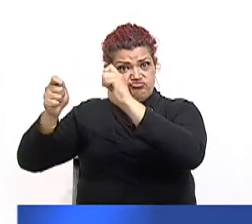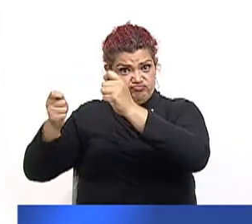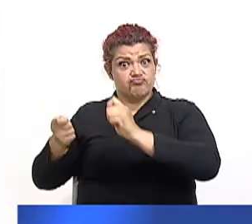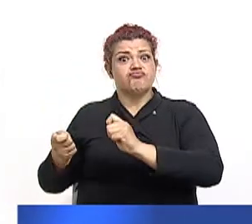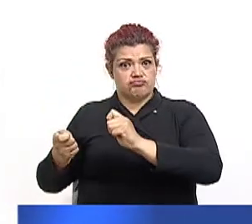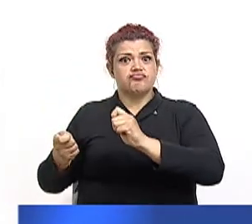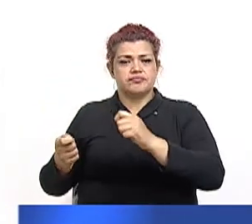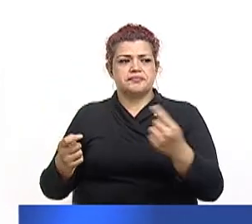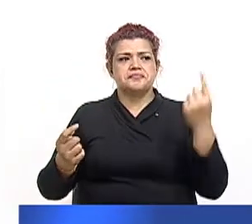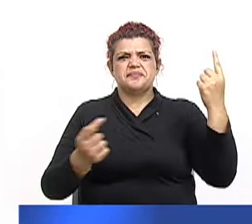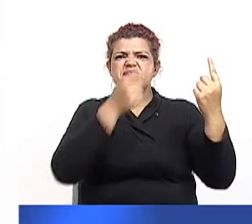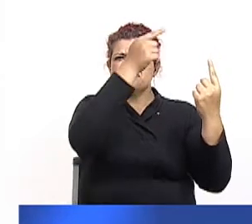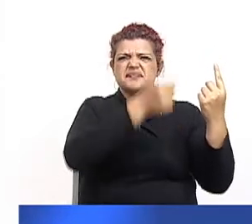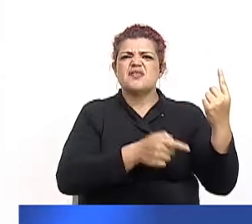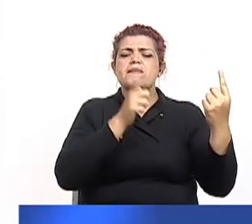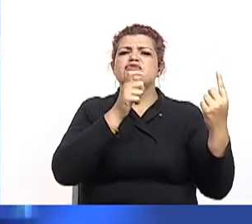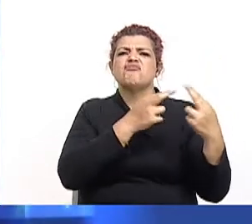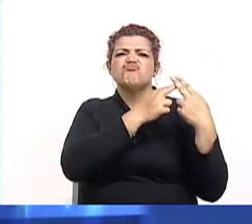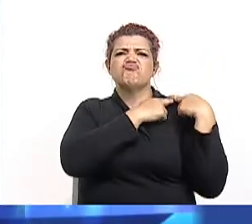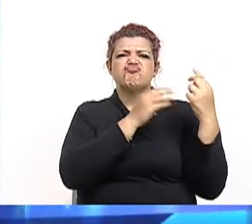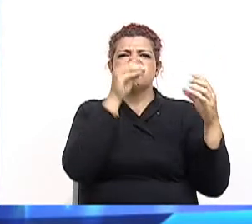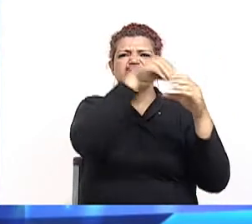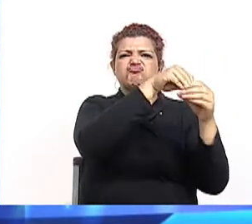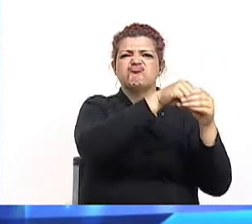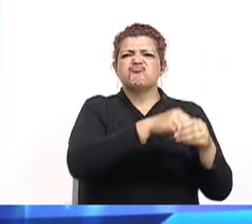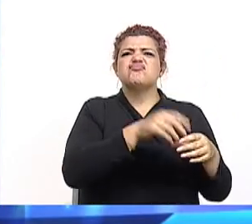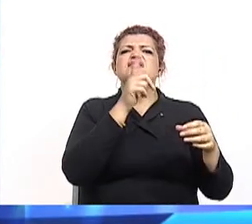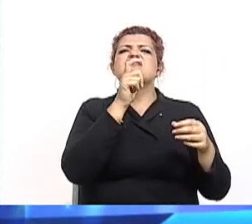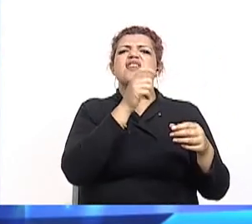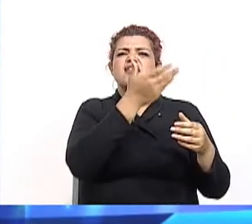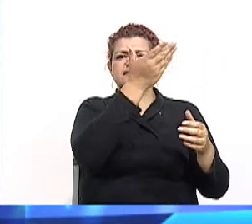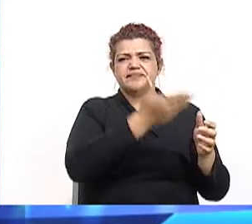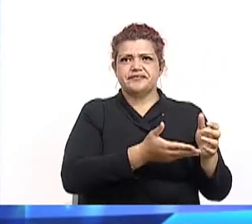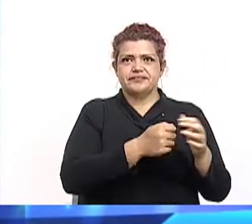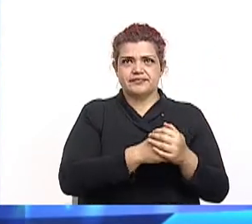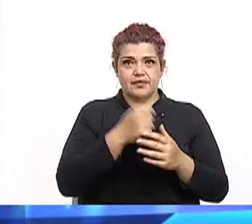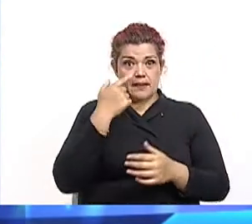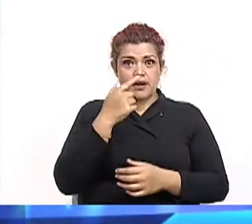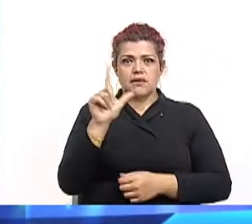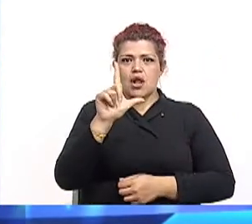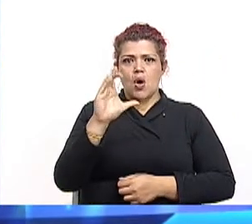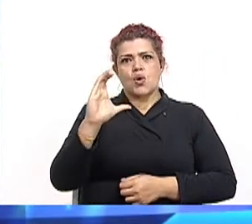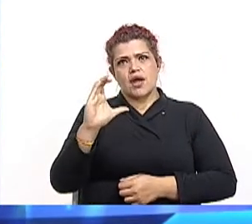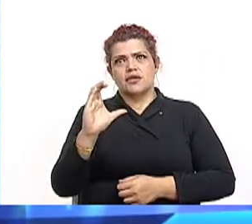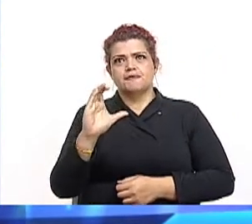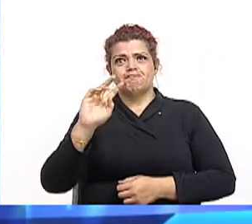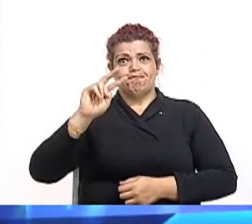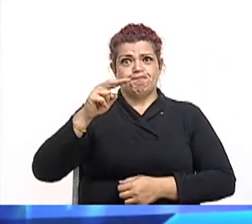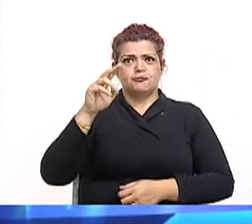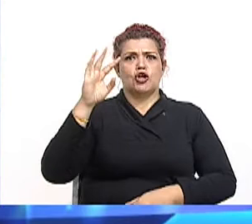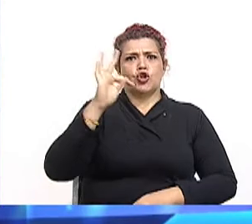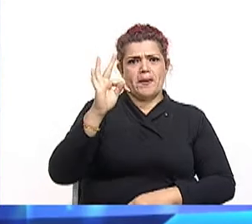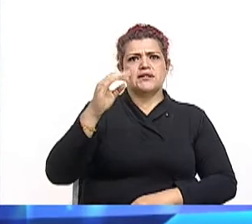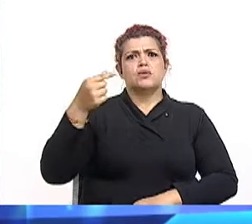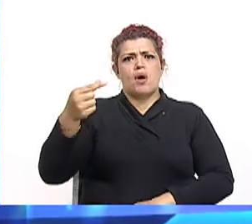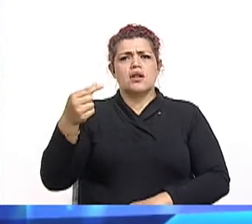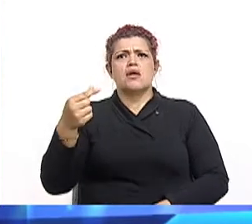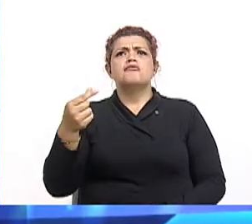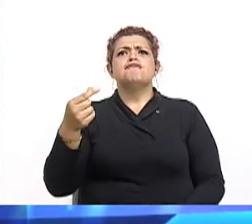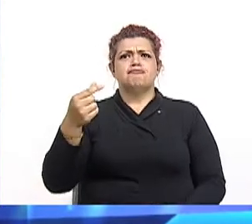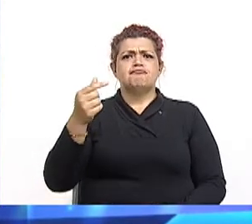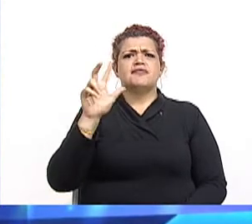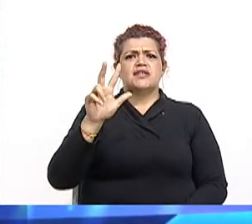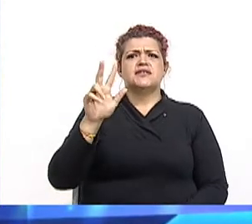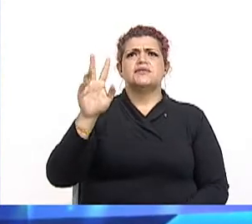El Estado liberal alinea de la siguiente manera, con el número uno, León Cortés. El dos, Tomás Guardia. Con el cuatro, Rafael